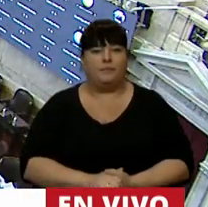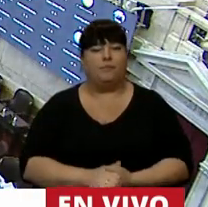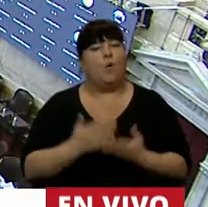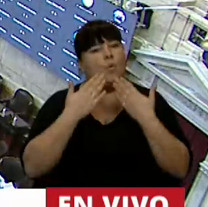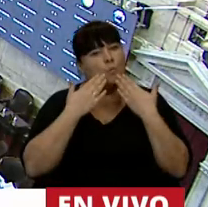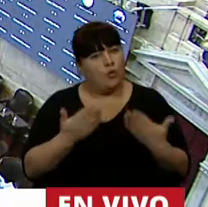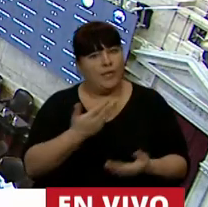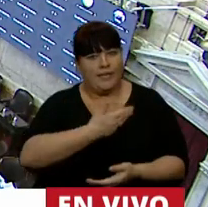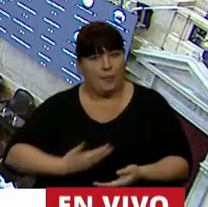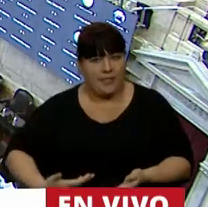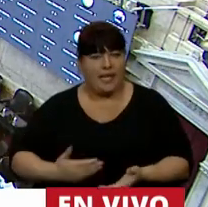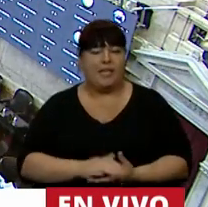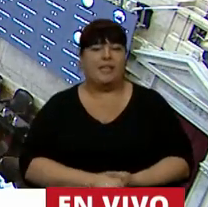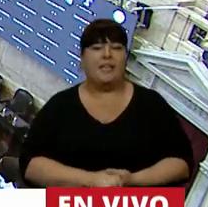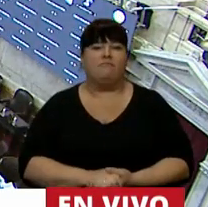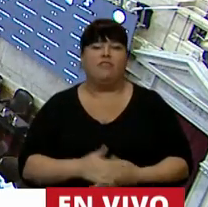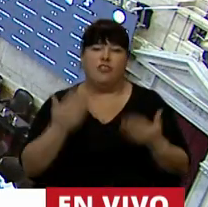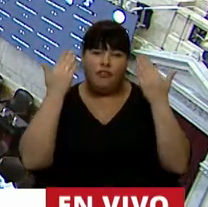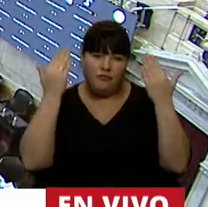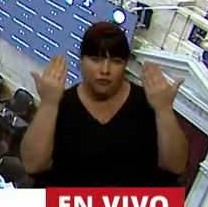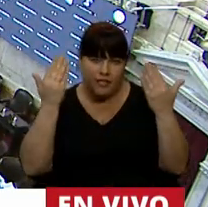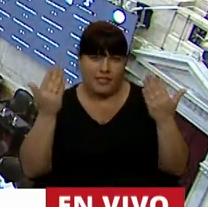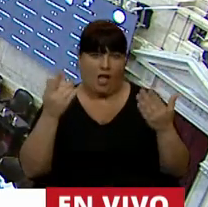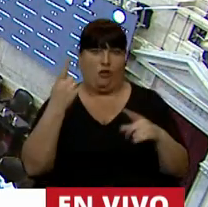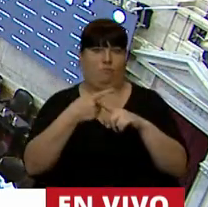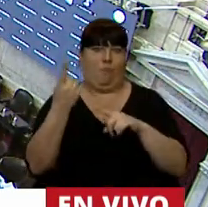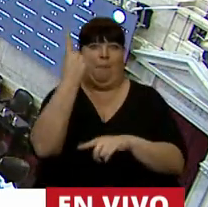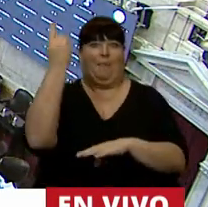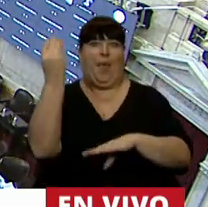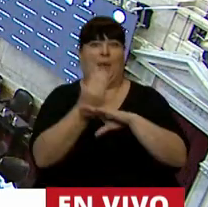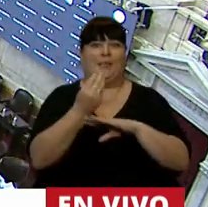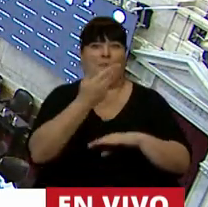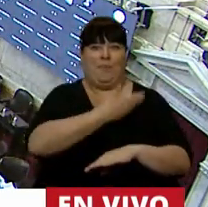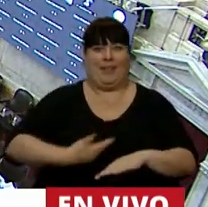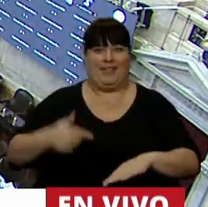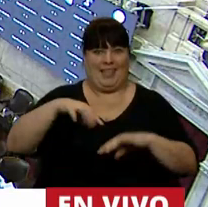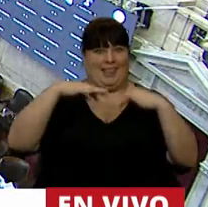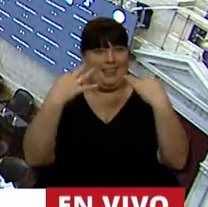Muchas gracias, señor presidente. Felicitaciones por su debut como presidente.